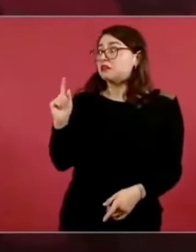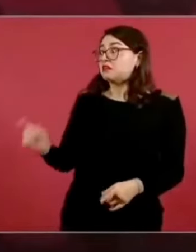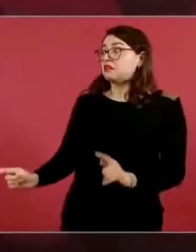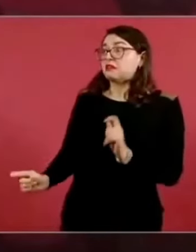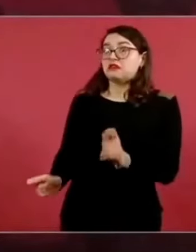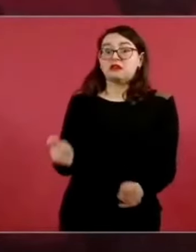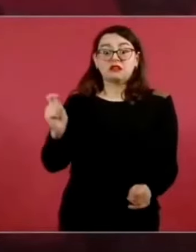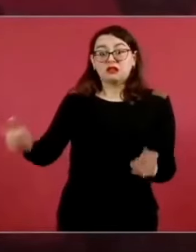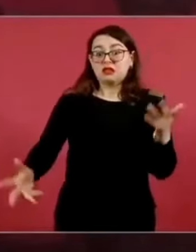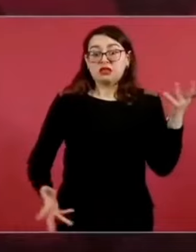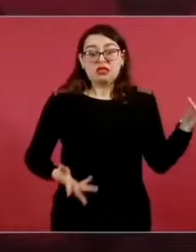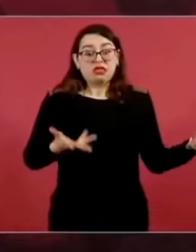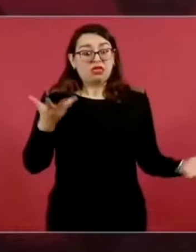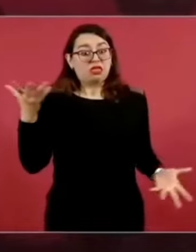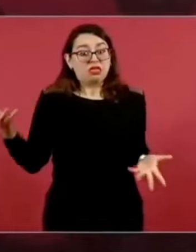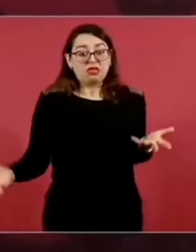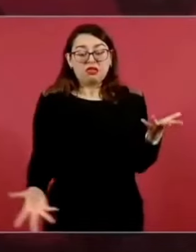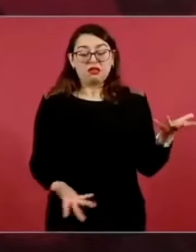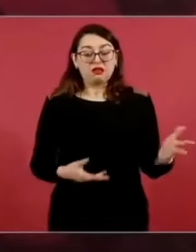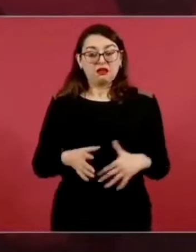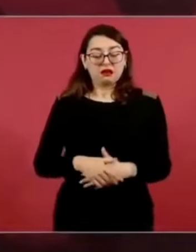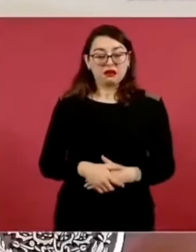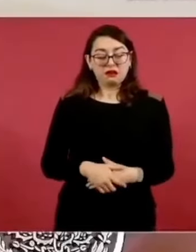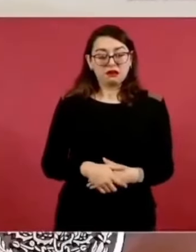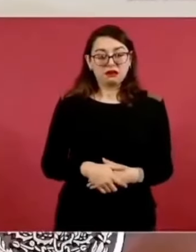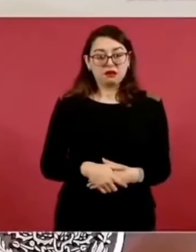No dicen nada. ¿Qué? ¿Qué es lo que dicen?